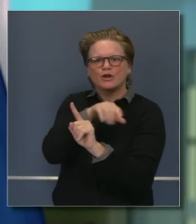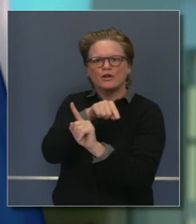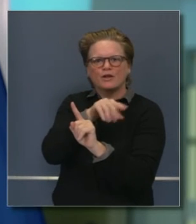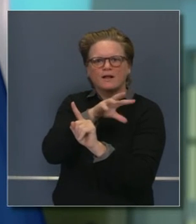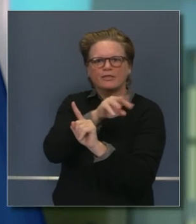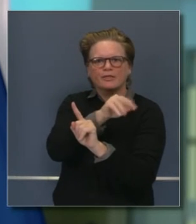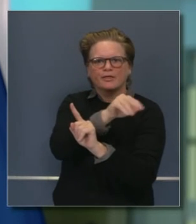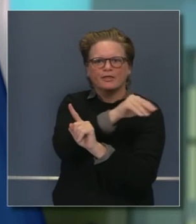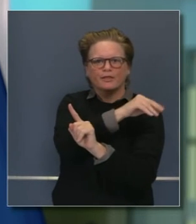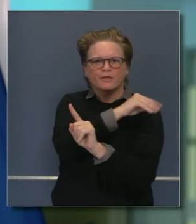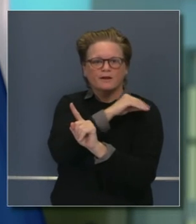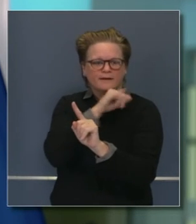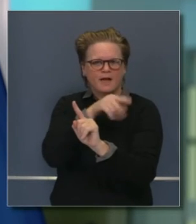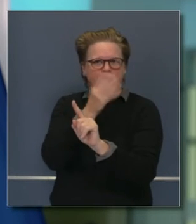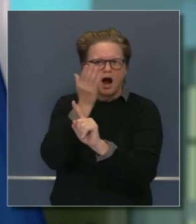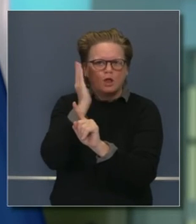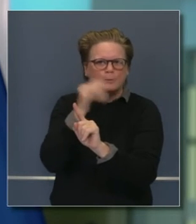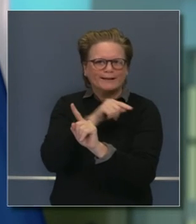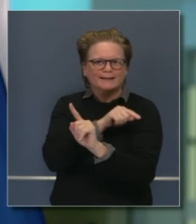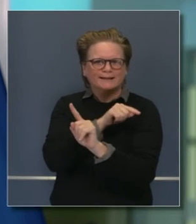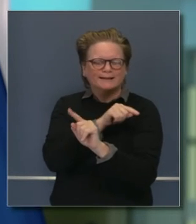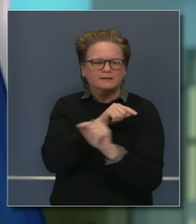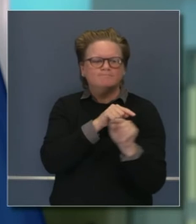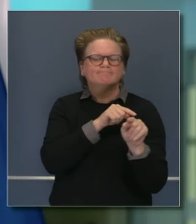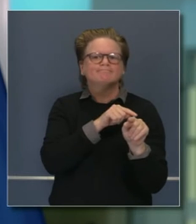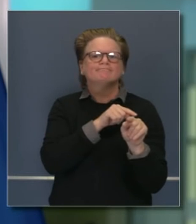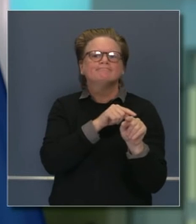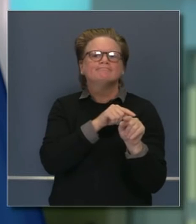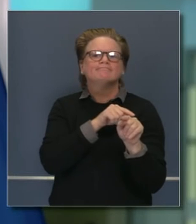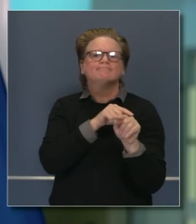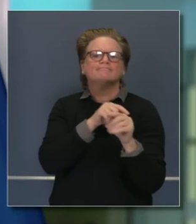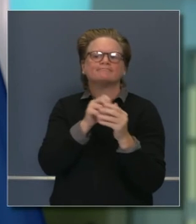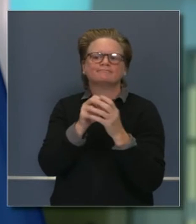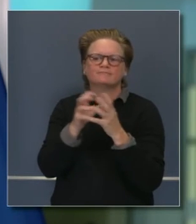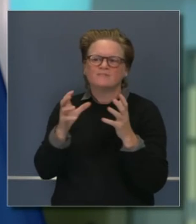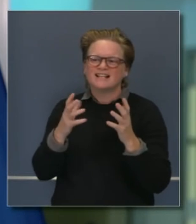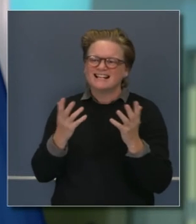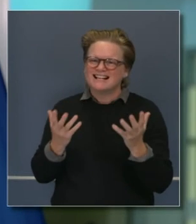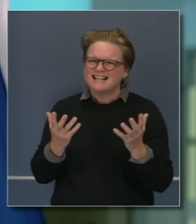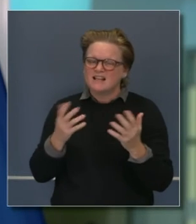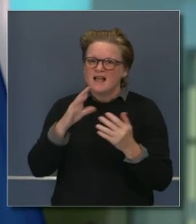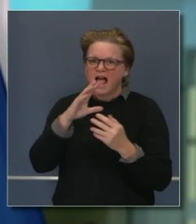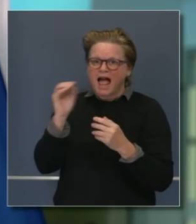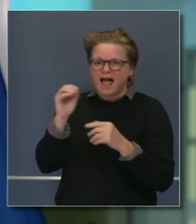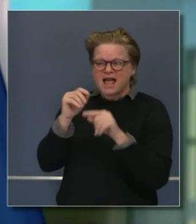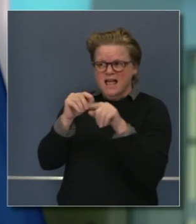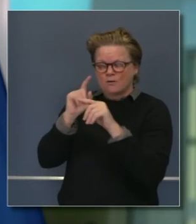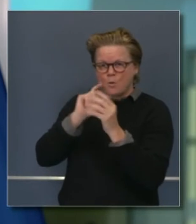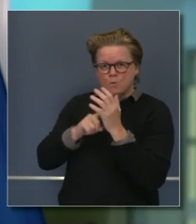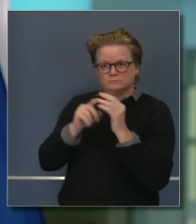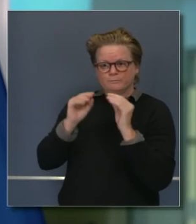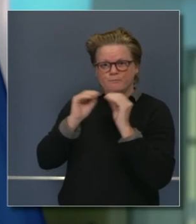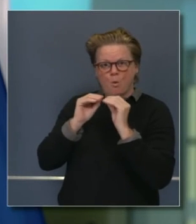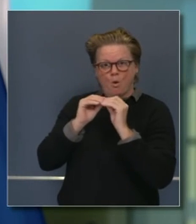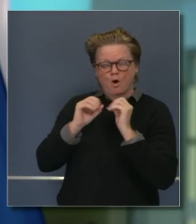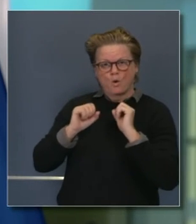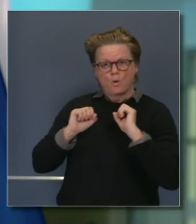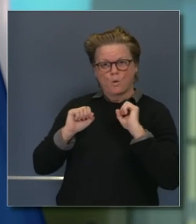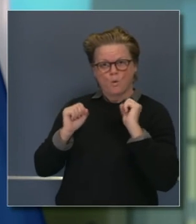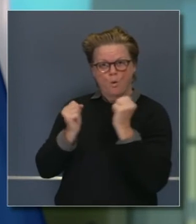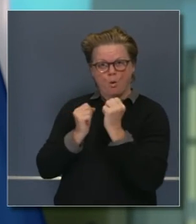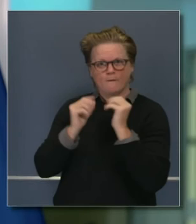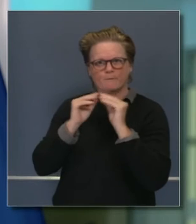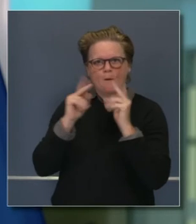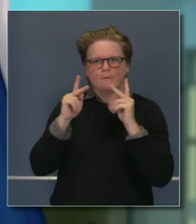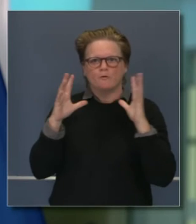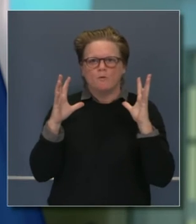podemos anticipar en los meses del invierno al reabrir partes de nuestro sector, de nuestra economía,